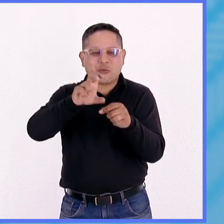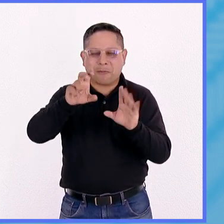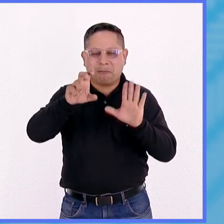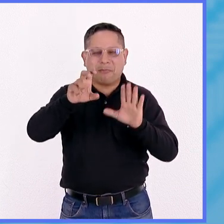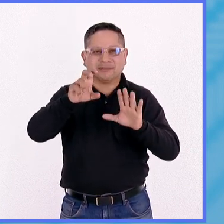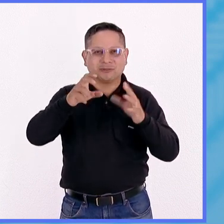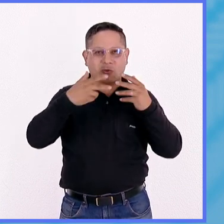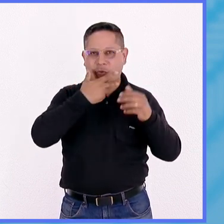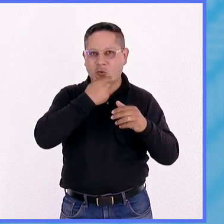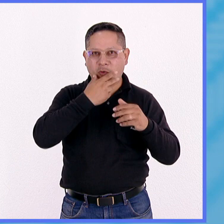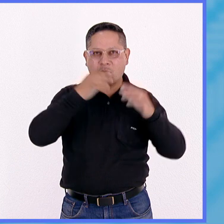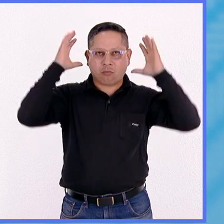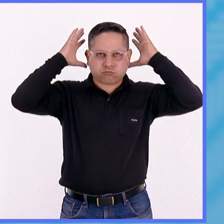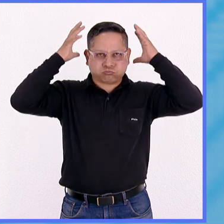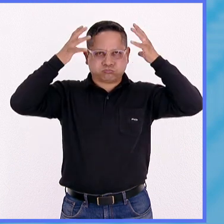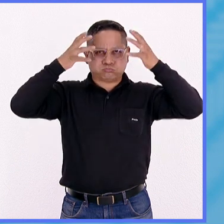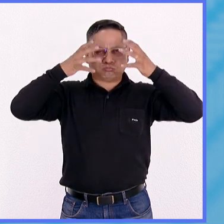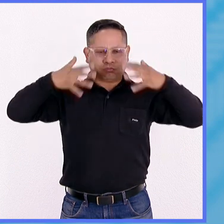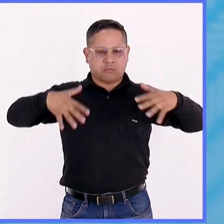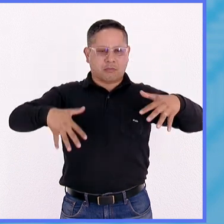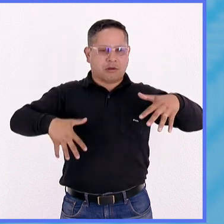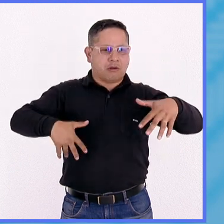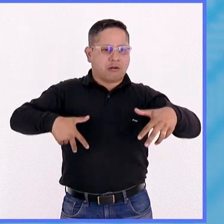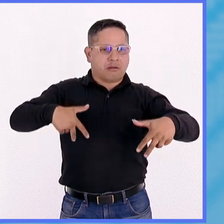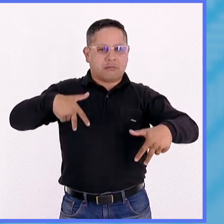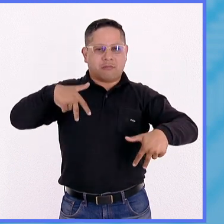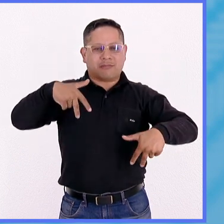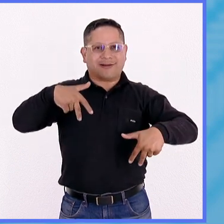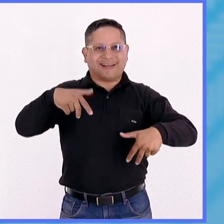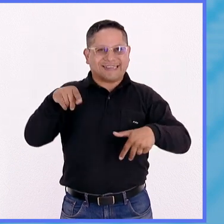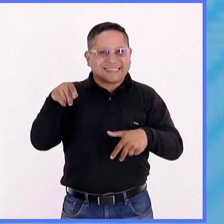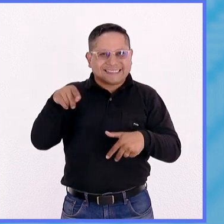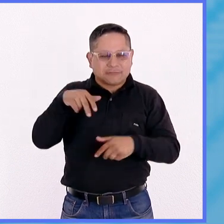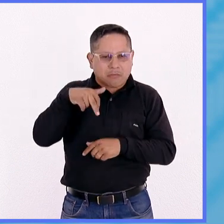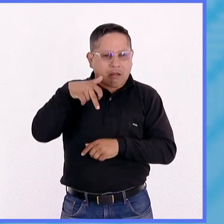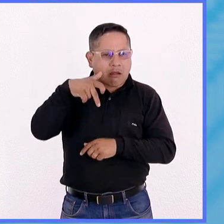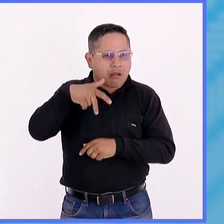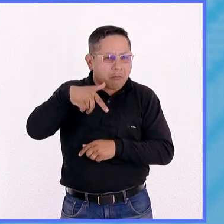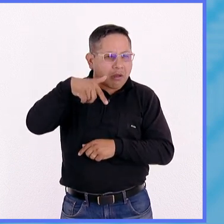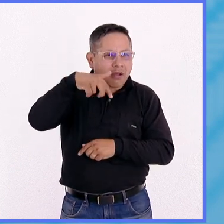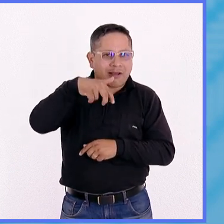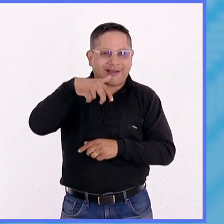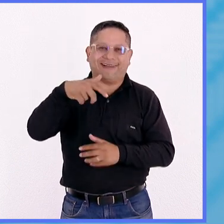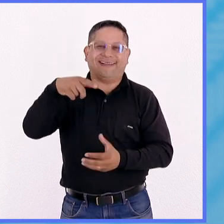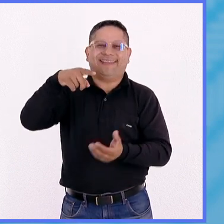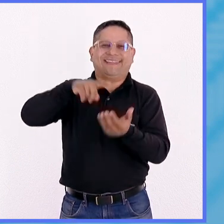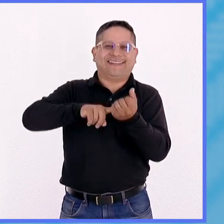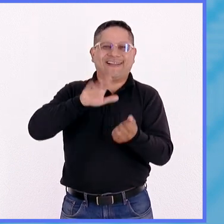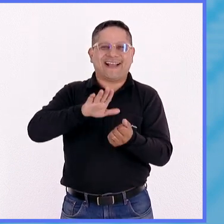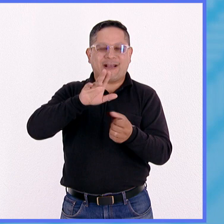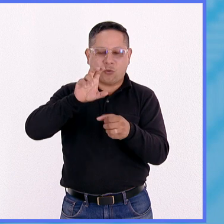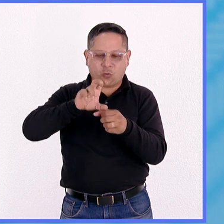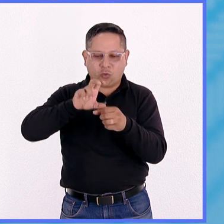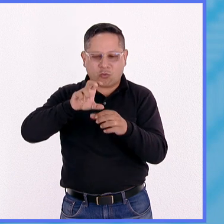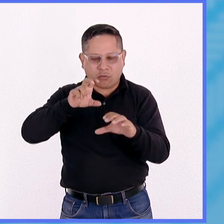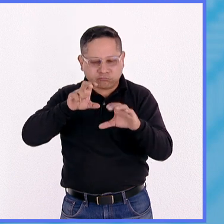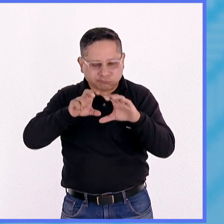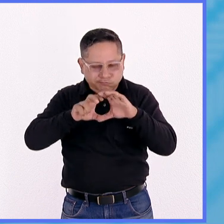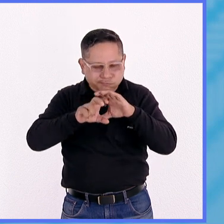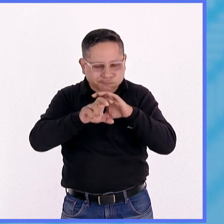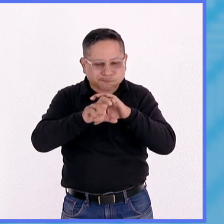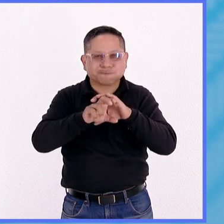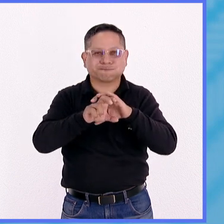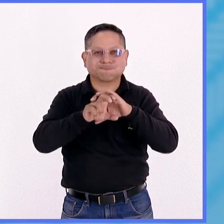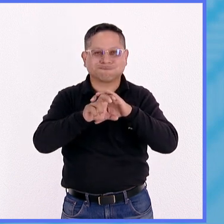la idea es que este satélite se coloca a cierta altura, transmite información que es captada en una estación terrena